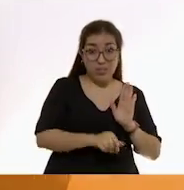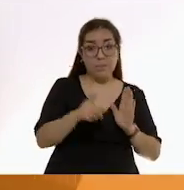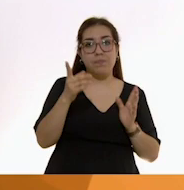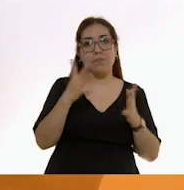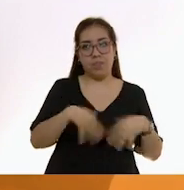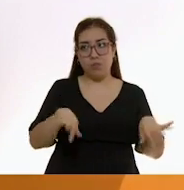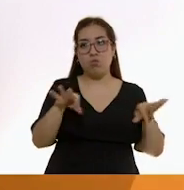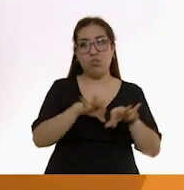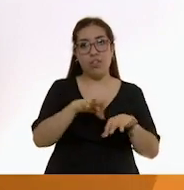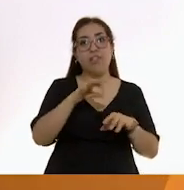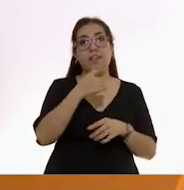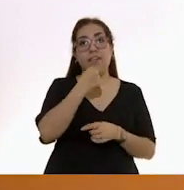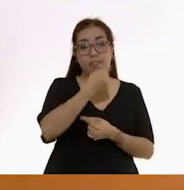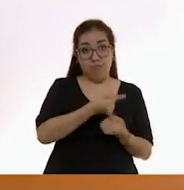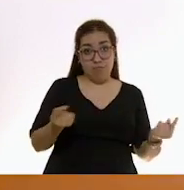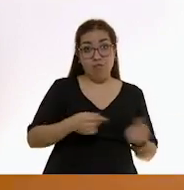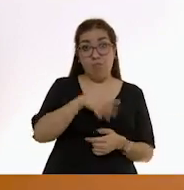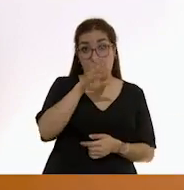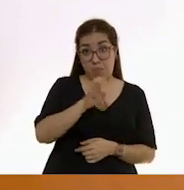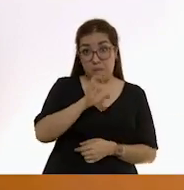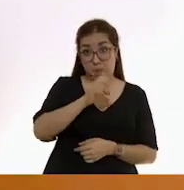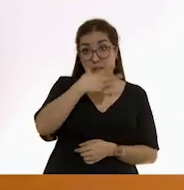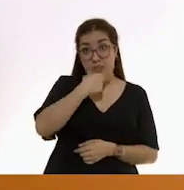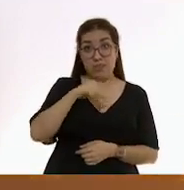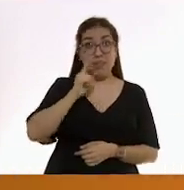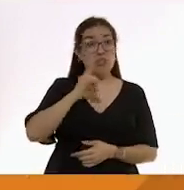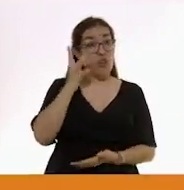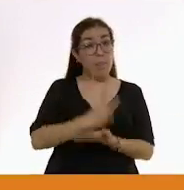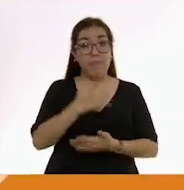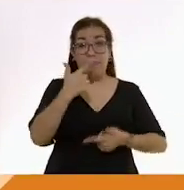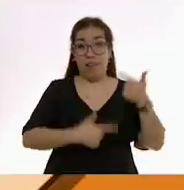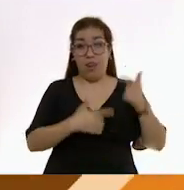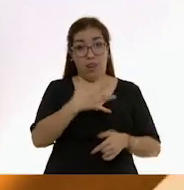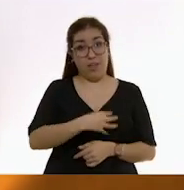que las y los bebés únicamente tomen leche materna.